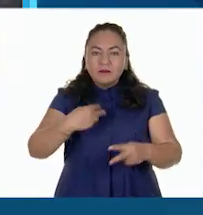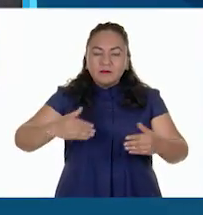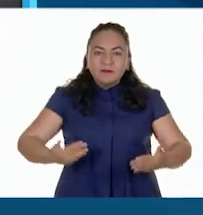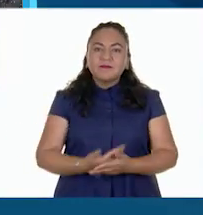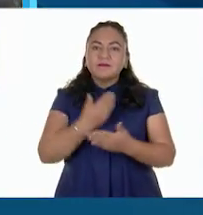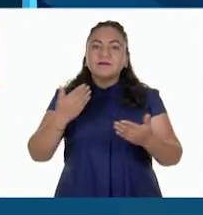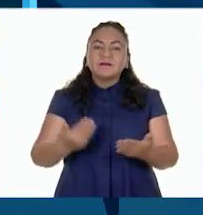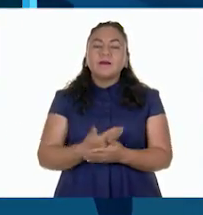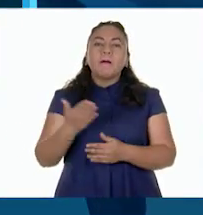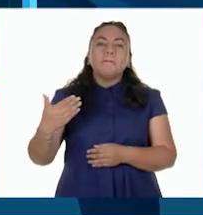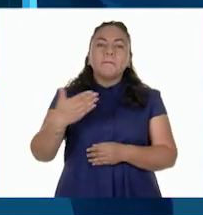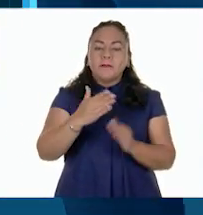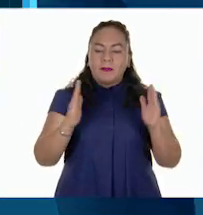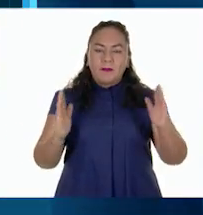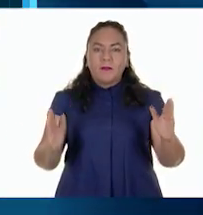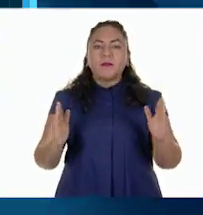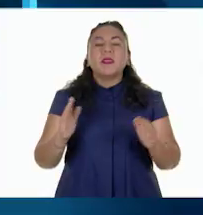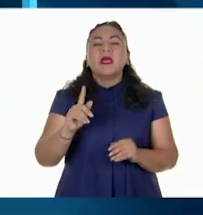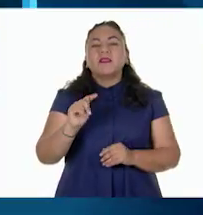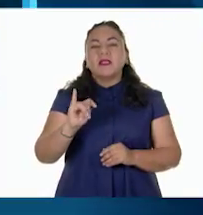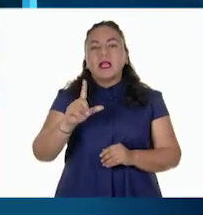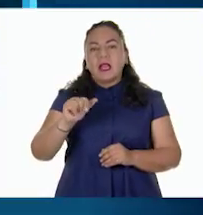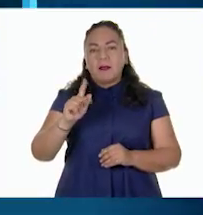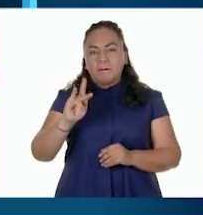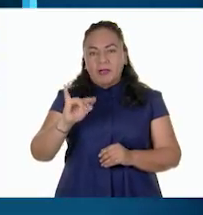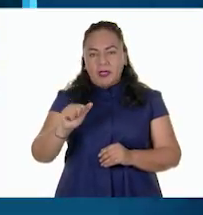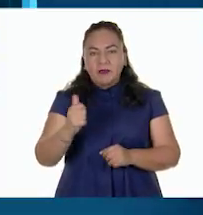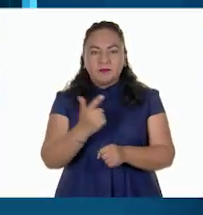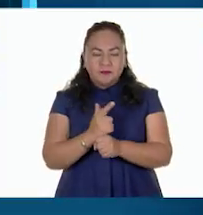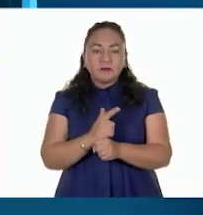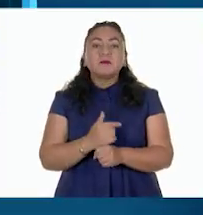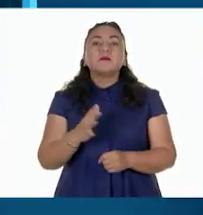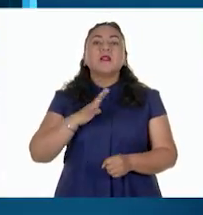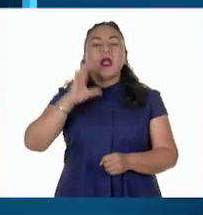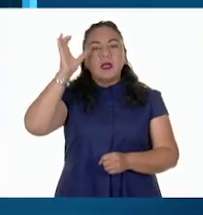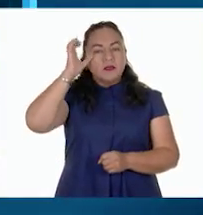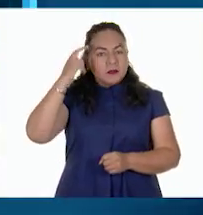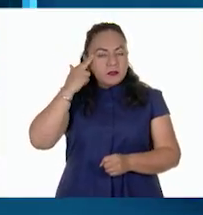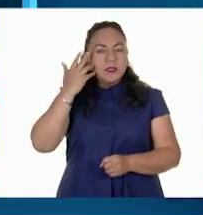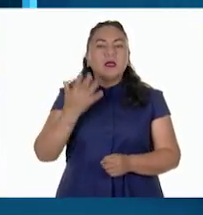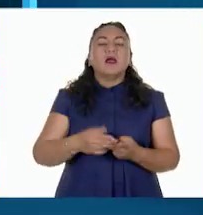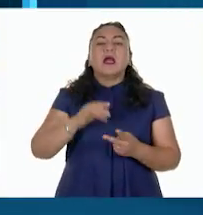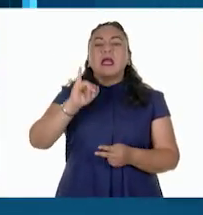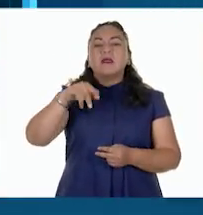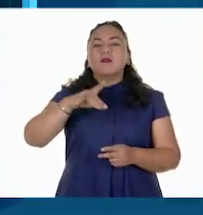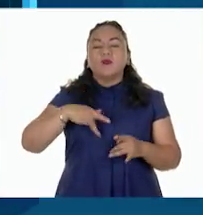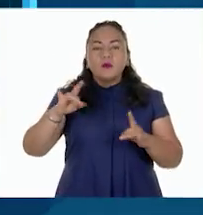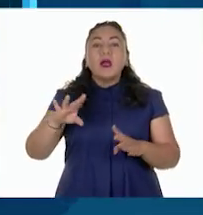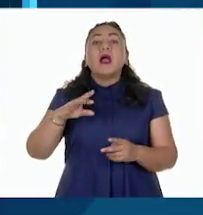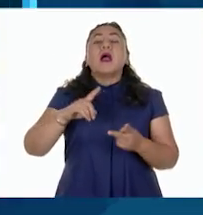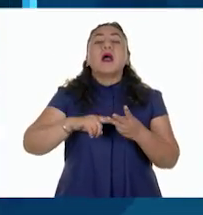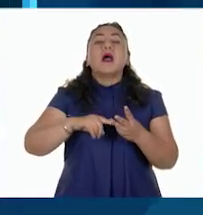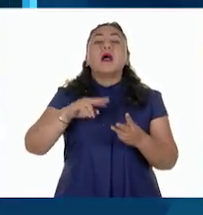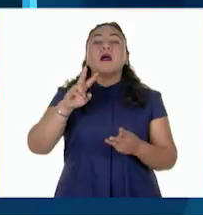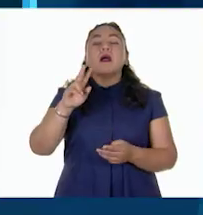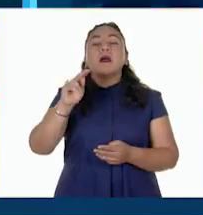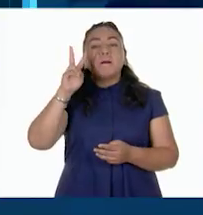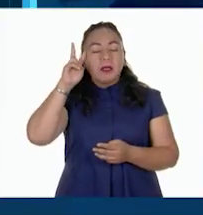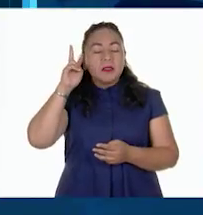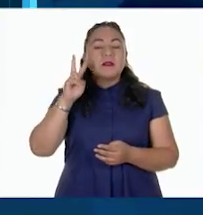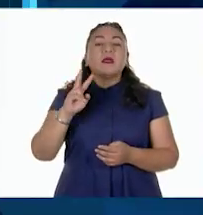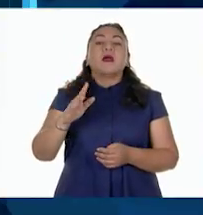mojarra tilapia. En este rubro también destacan países como China, Indonesia, India, Vietnam,